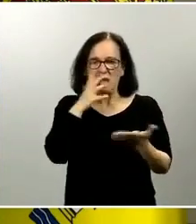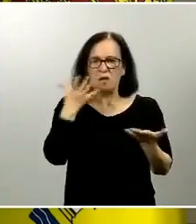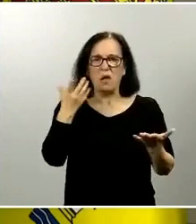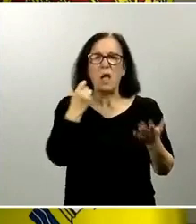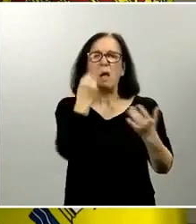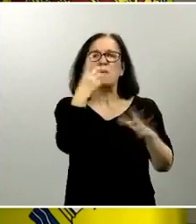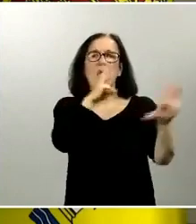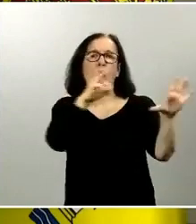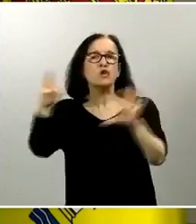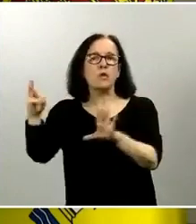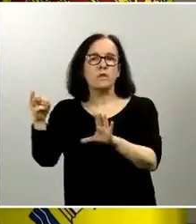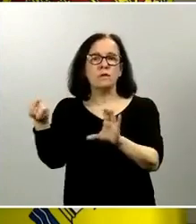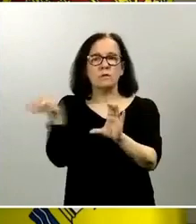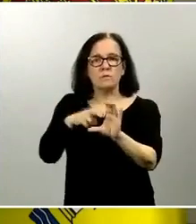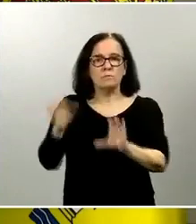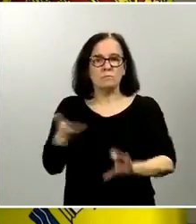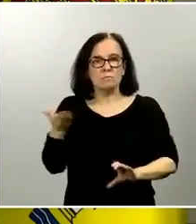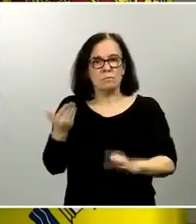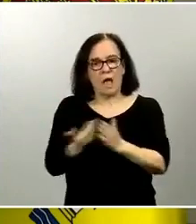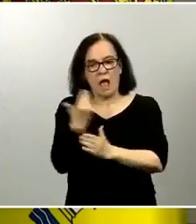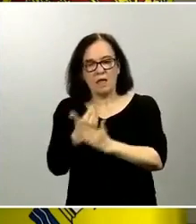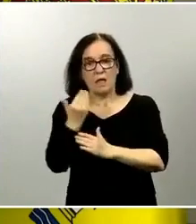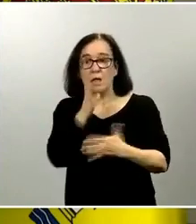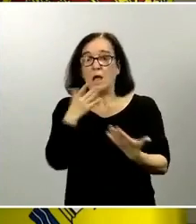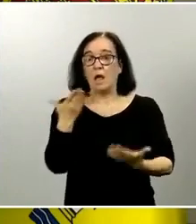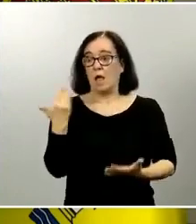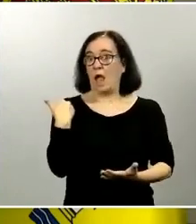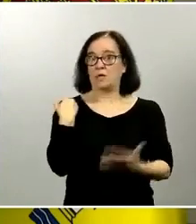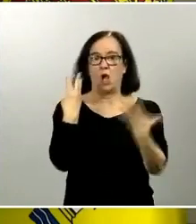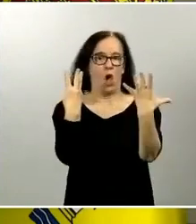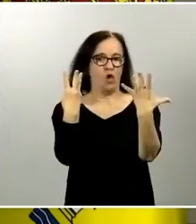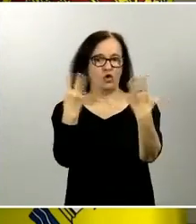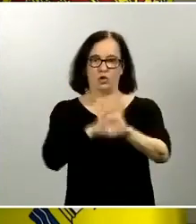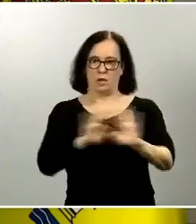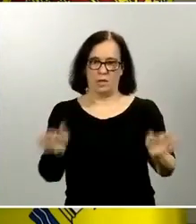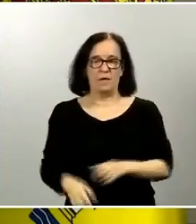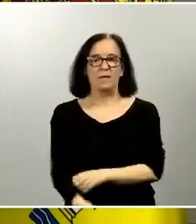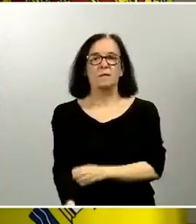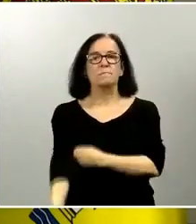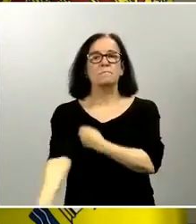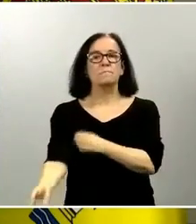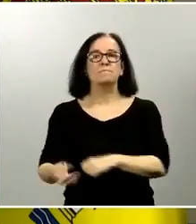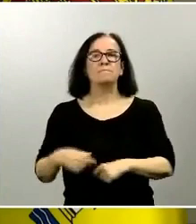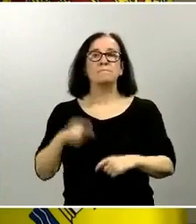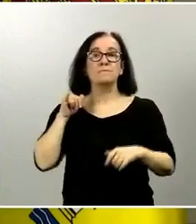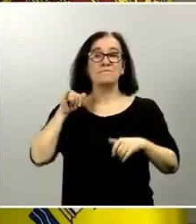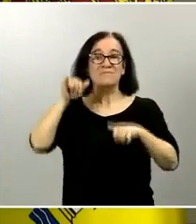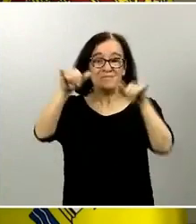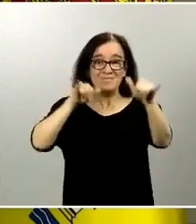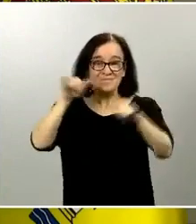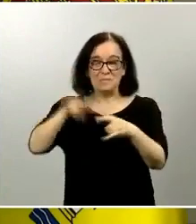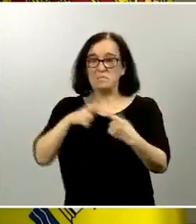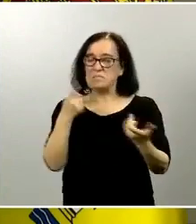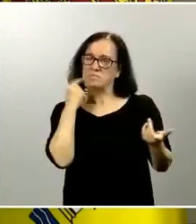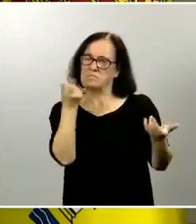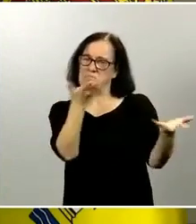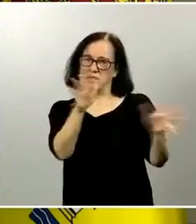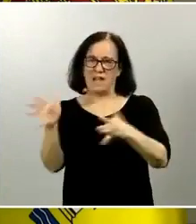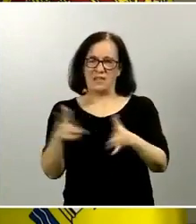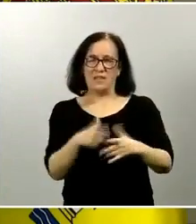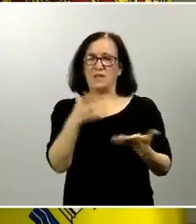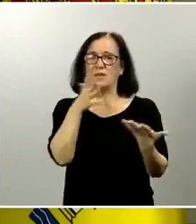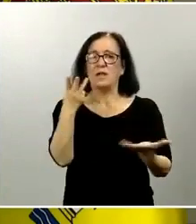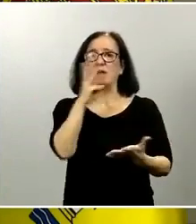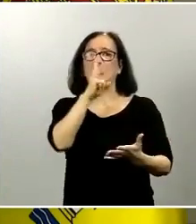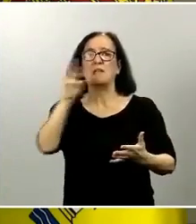pasajeros al día ayer obtuvieron 8 pasajeros en transporte aéreo también cifras similares en torno a las 300